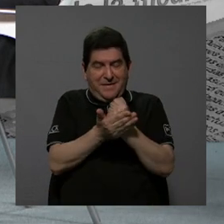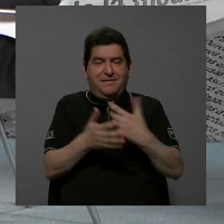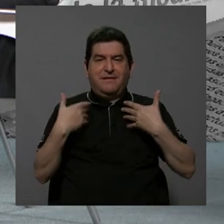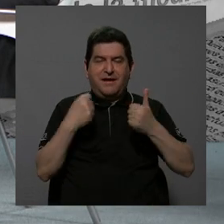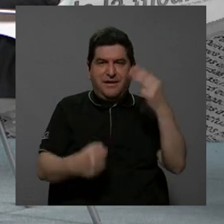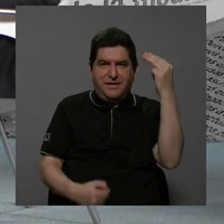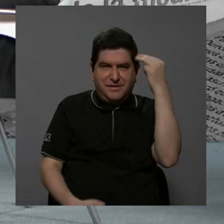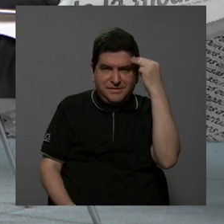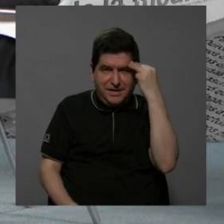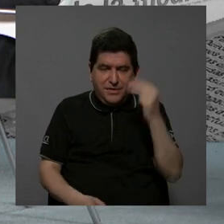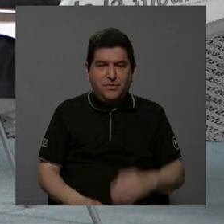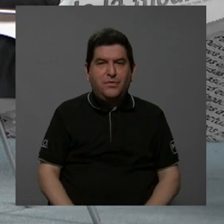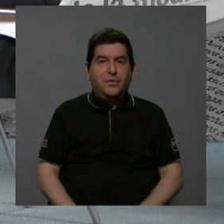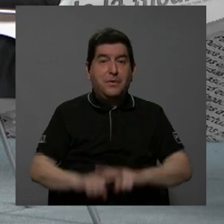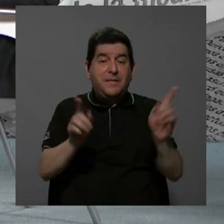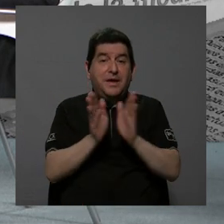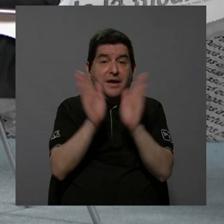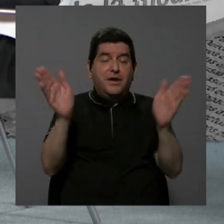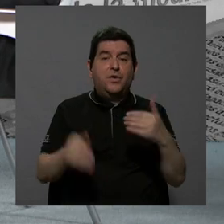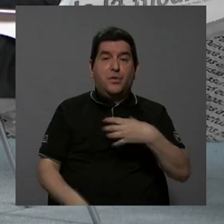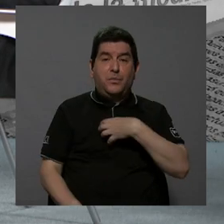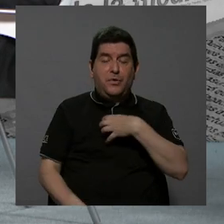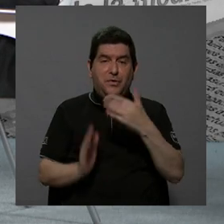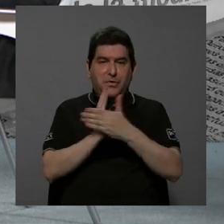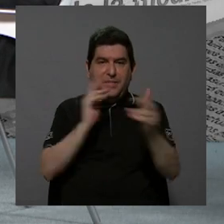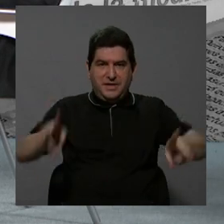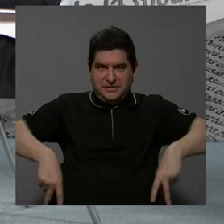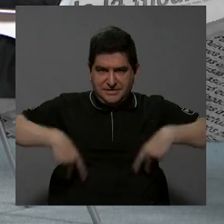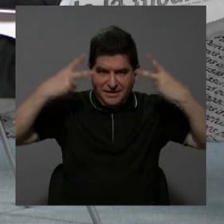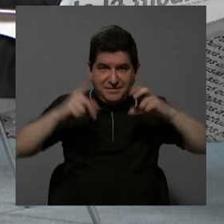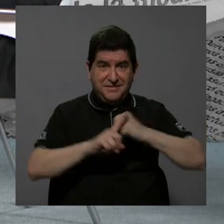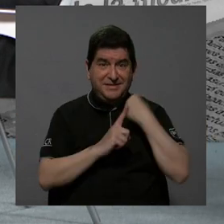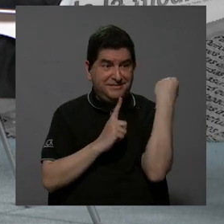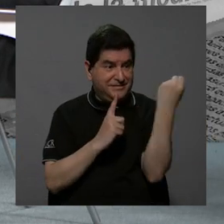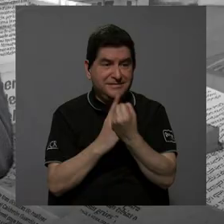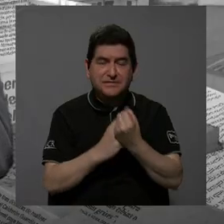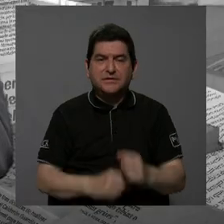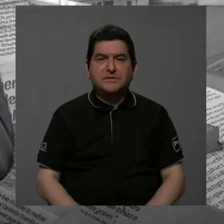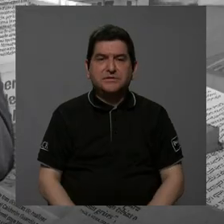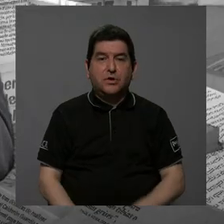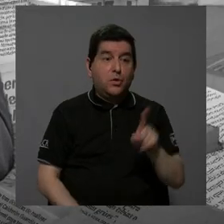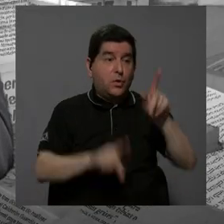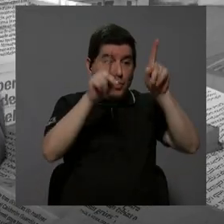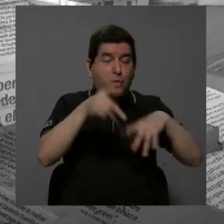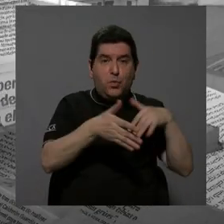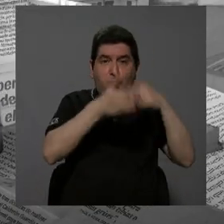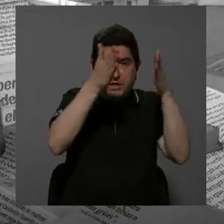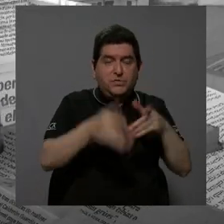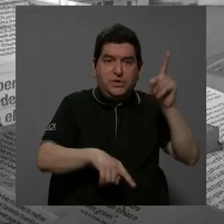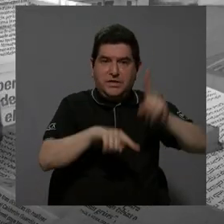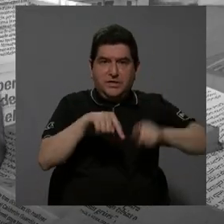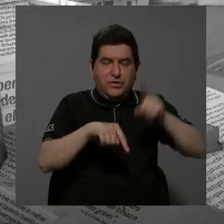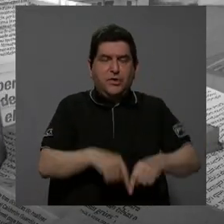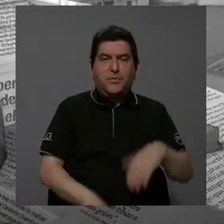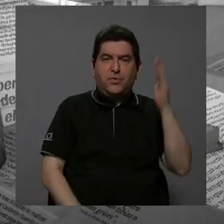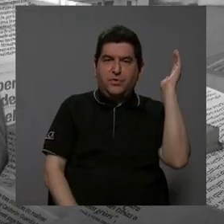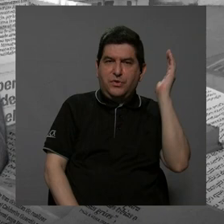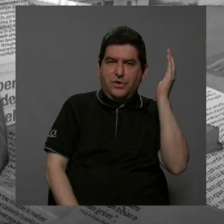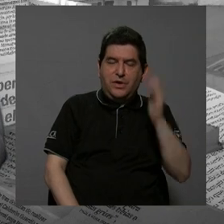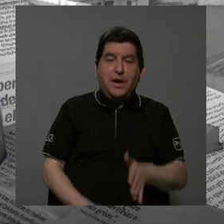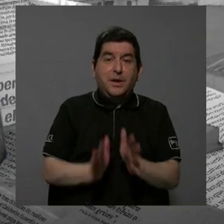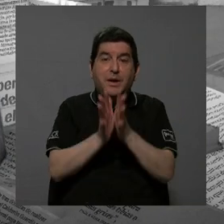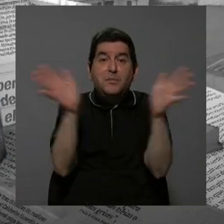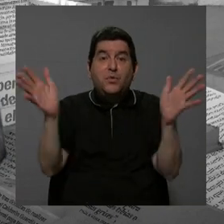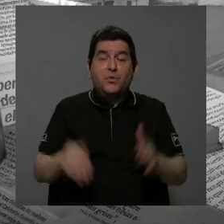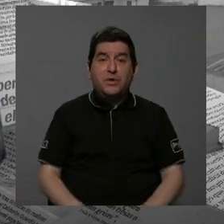mental, pero en general en las propias habilidades para la vida. Tenemos situaciones donde una persona estudiante no podía exponer en público porque le